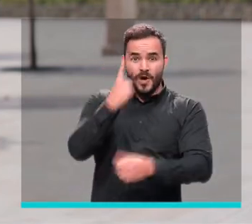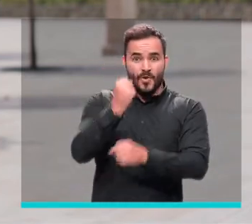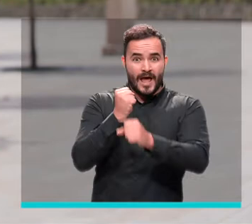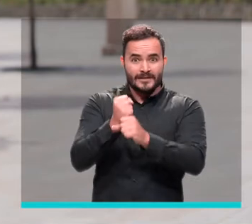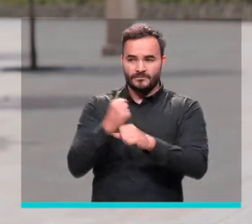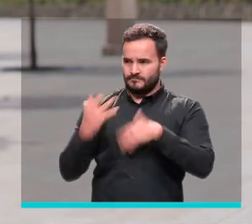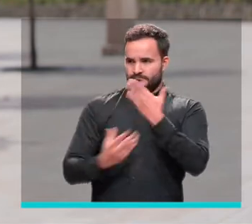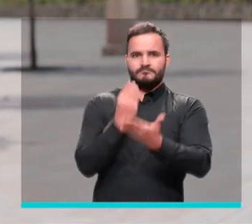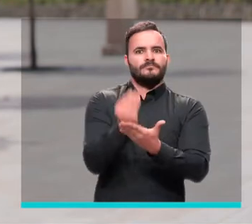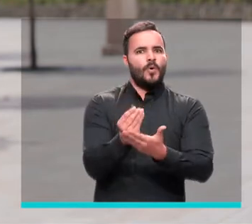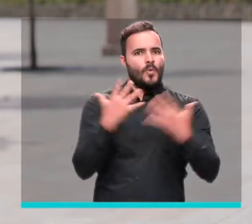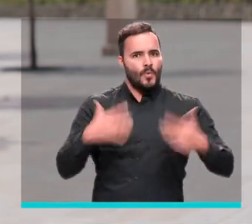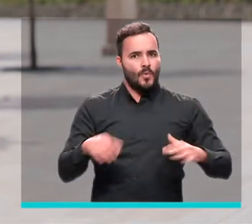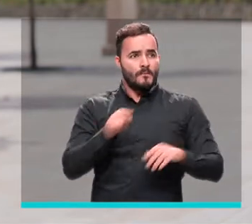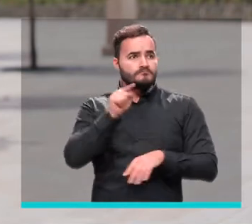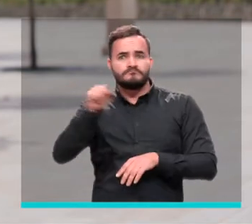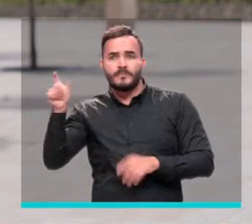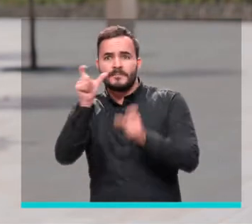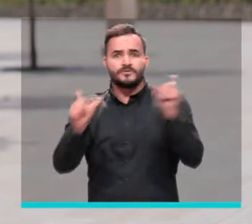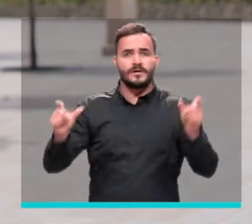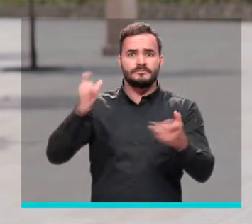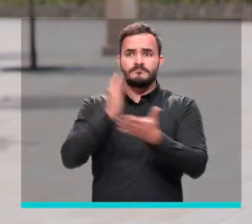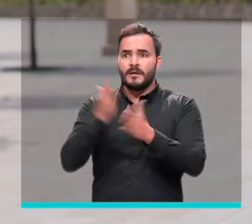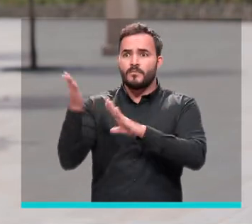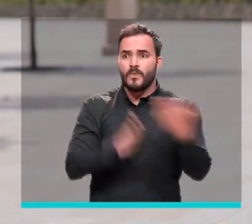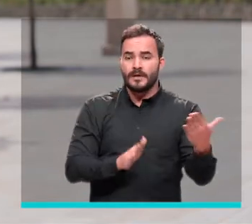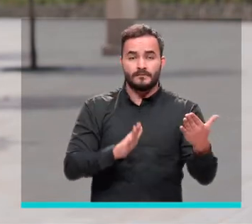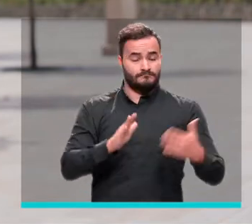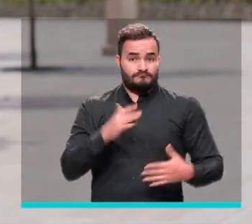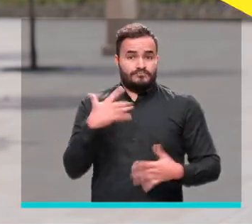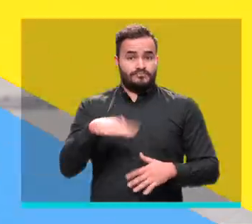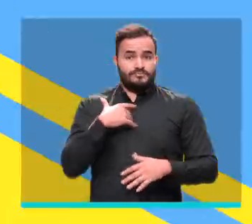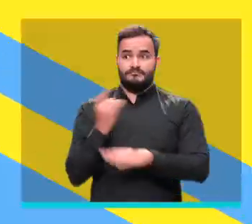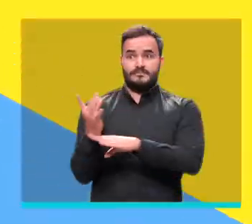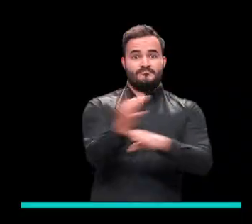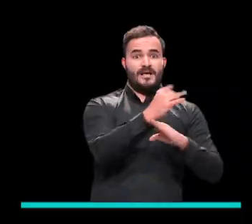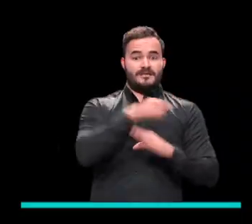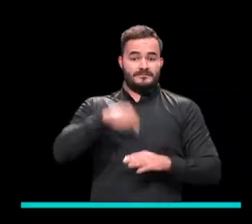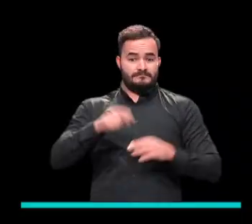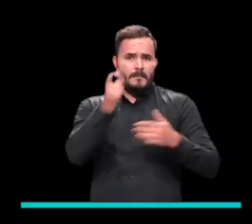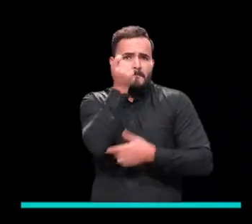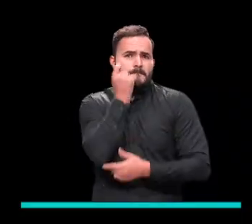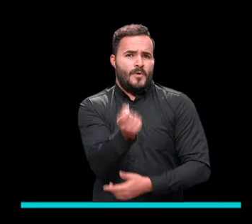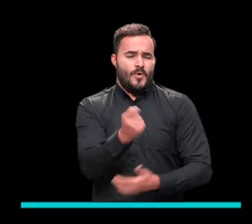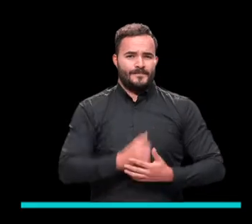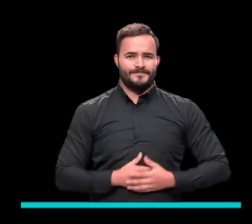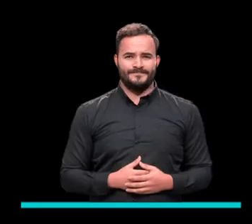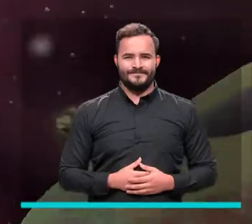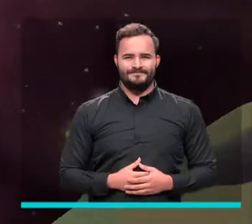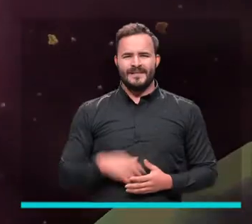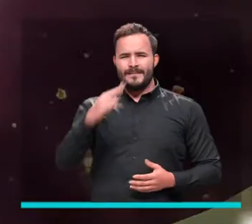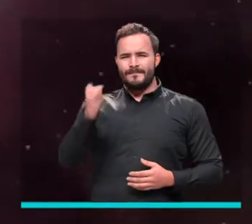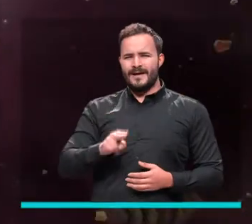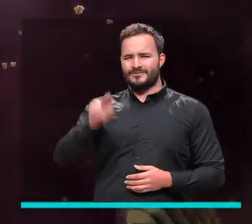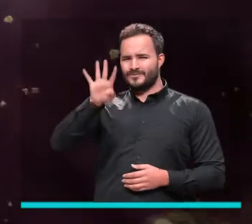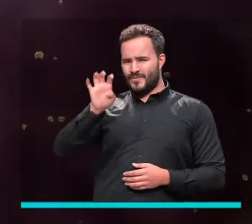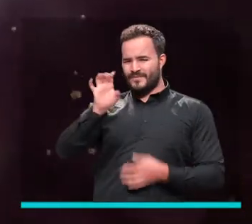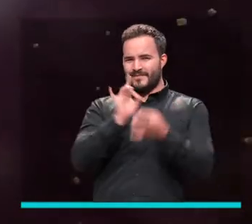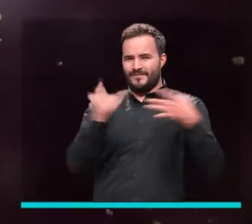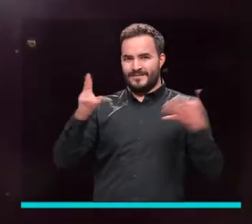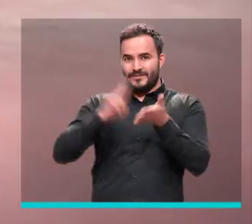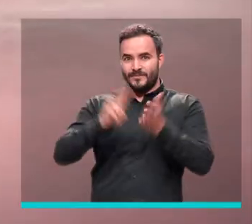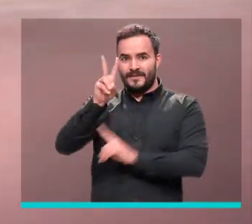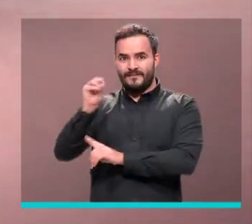en que la tasa de letalidad se mantiene como una de las más bajas de todo el país. El 9 de marzo de 2020